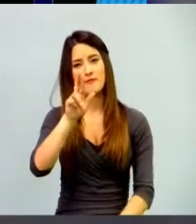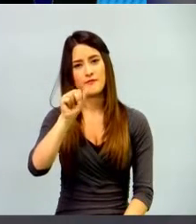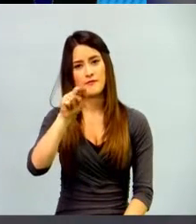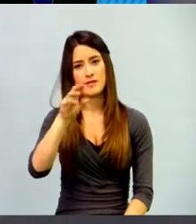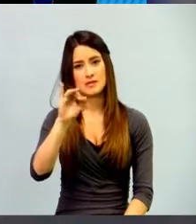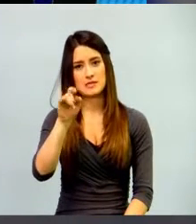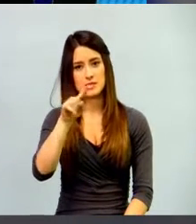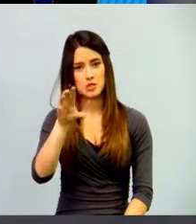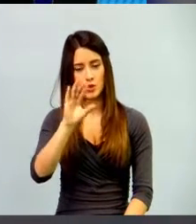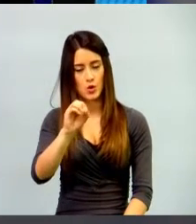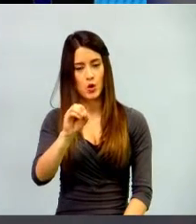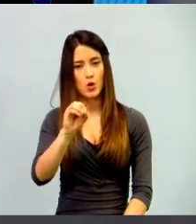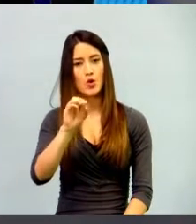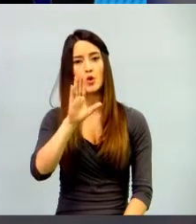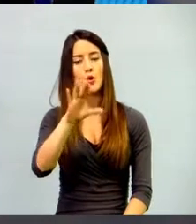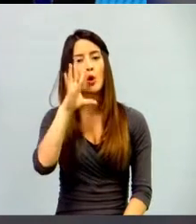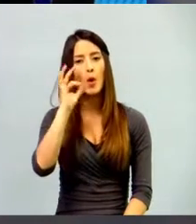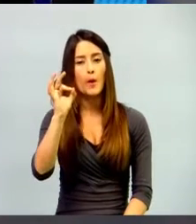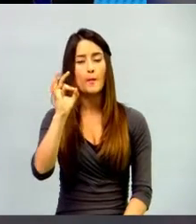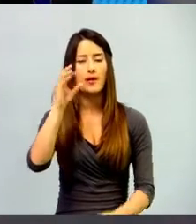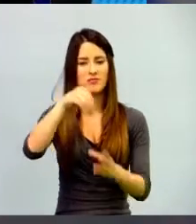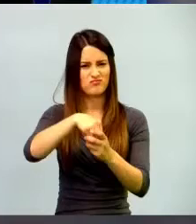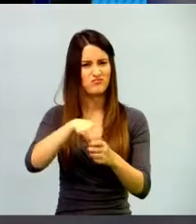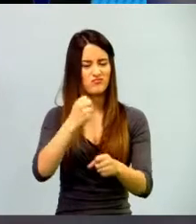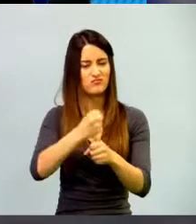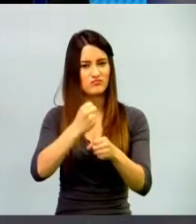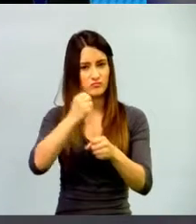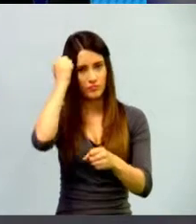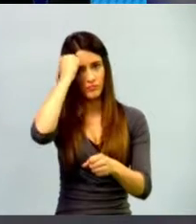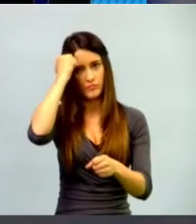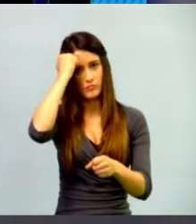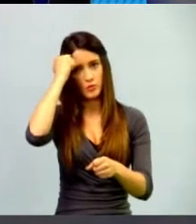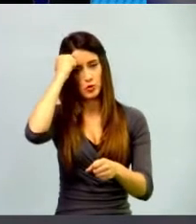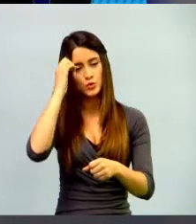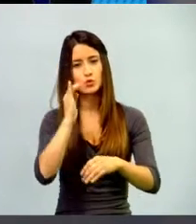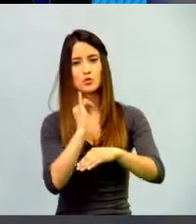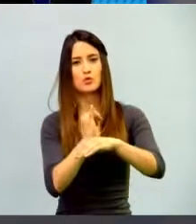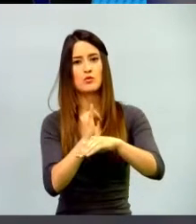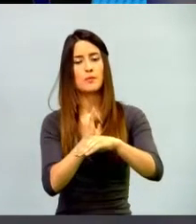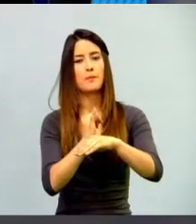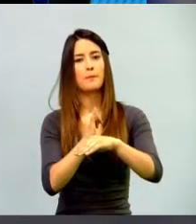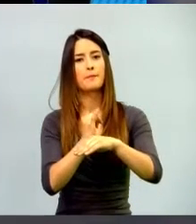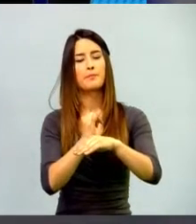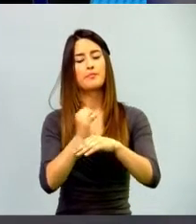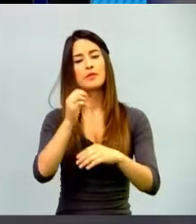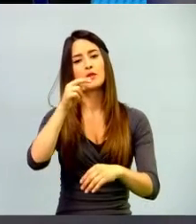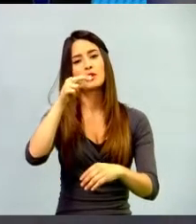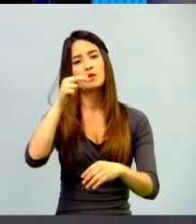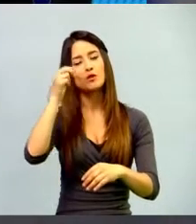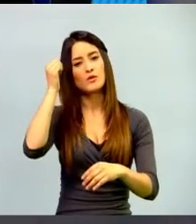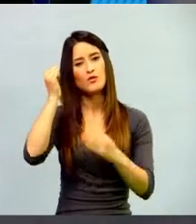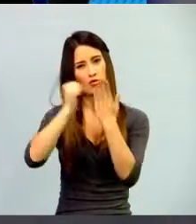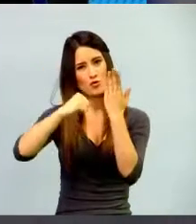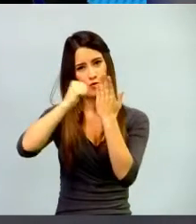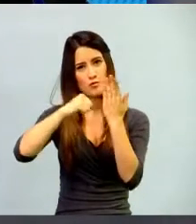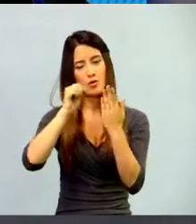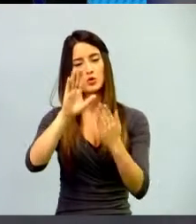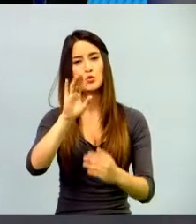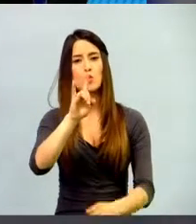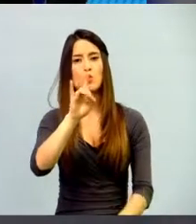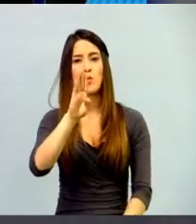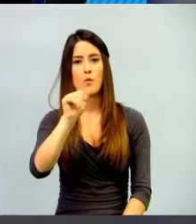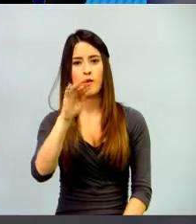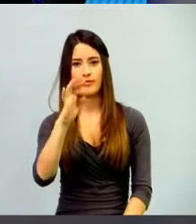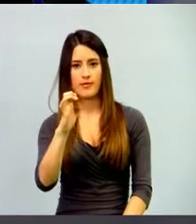docente de la institución educativa de la Normal Superior de UBAT. Bienvenido profesor.